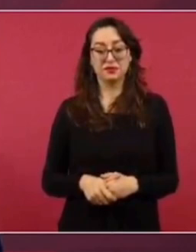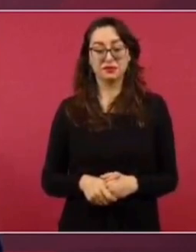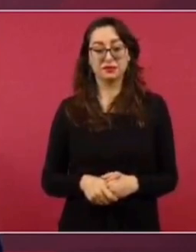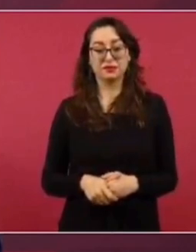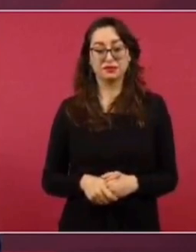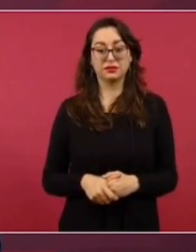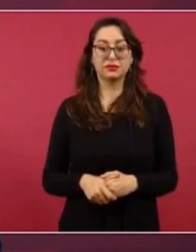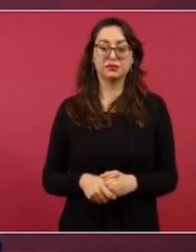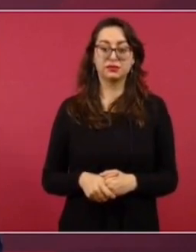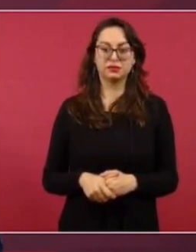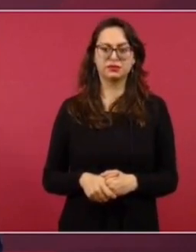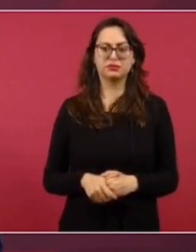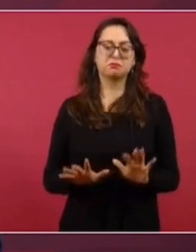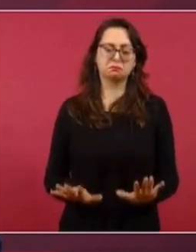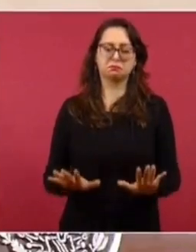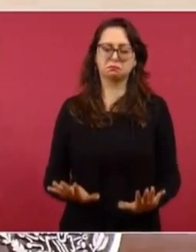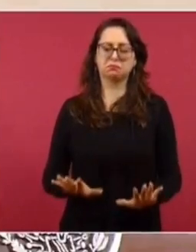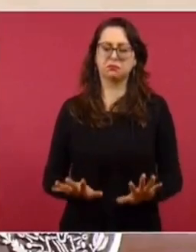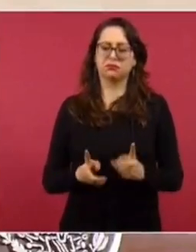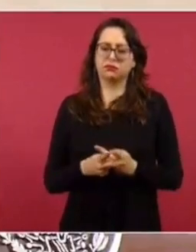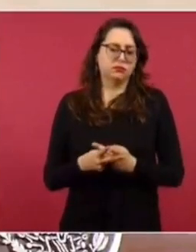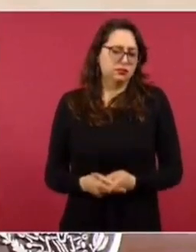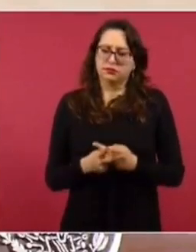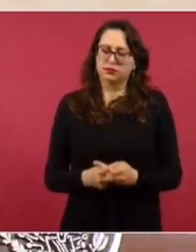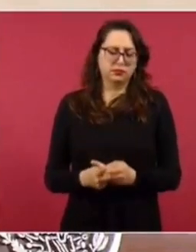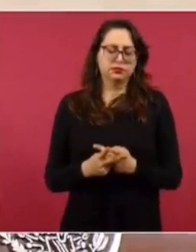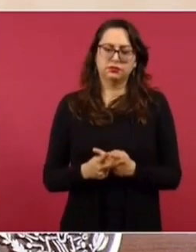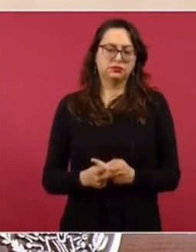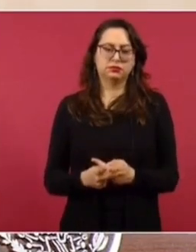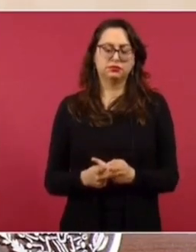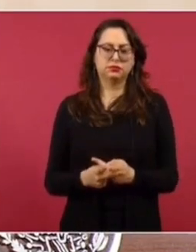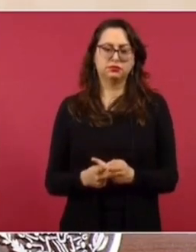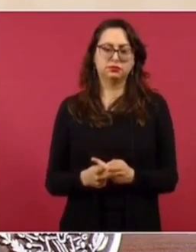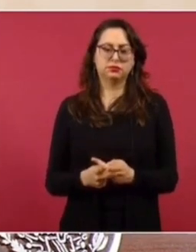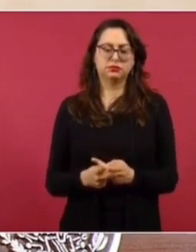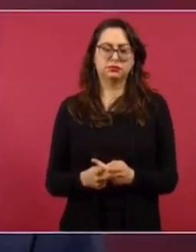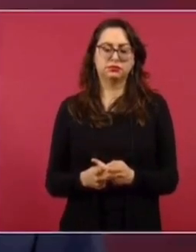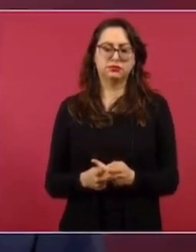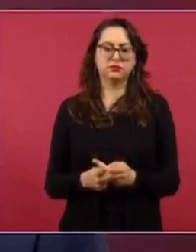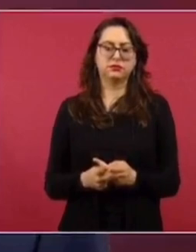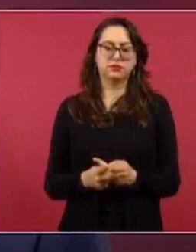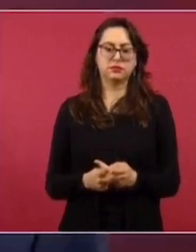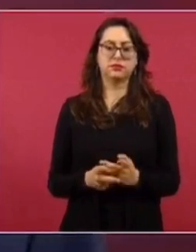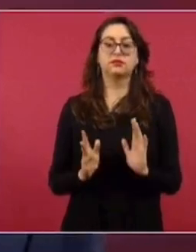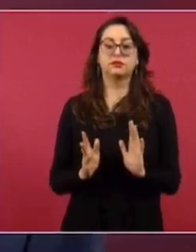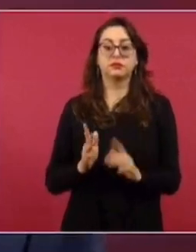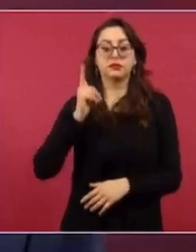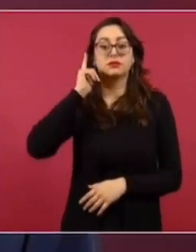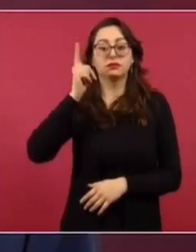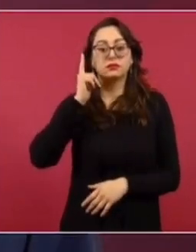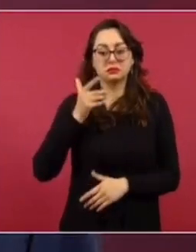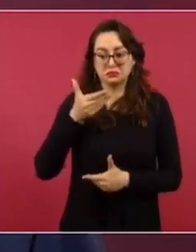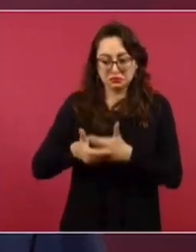Vamos a esperar, es que ojalá haya reconciliación,